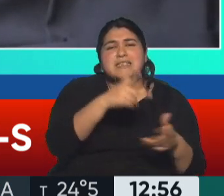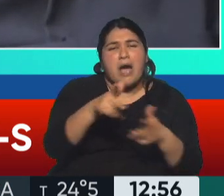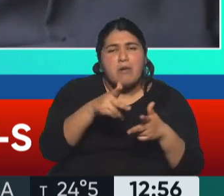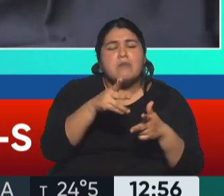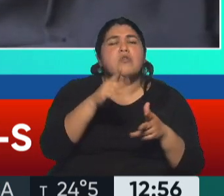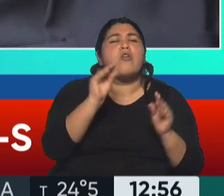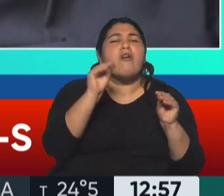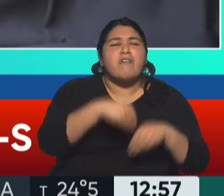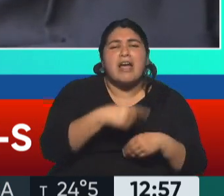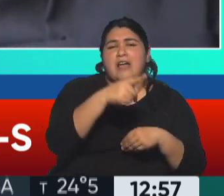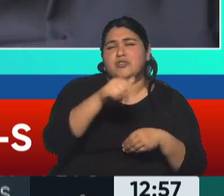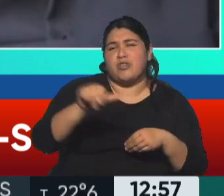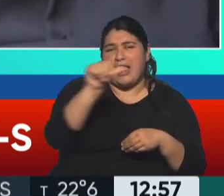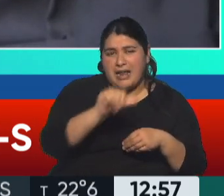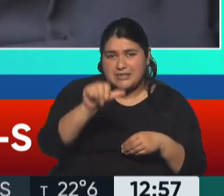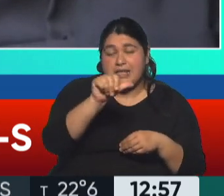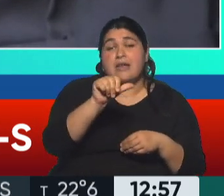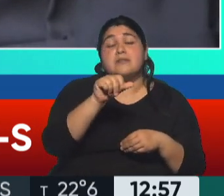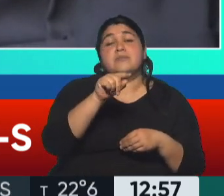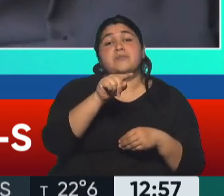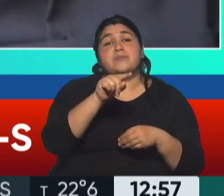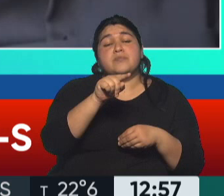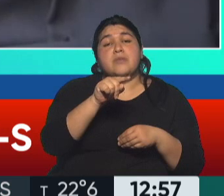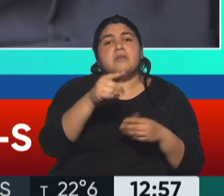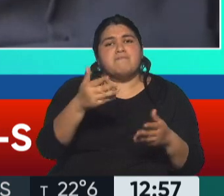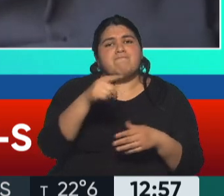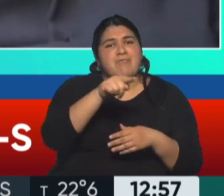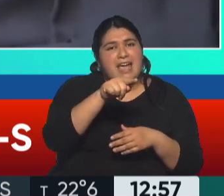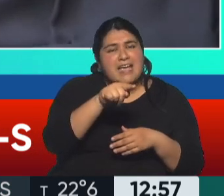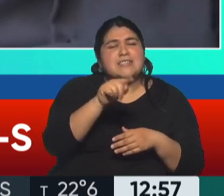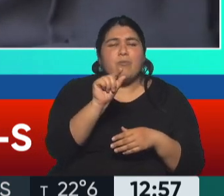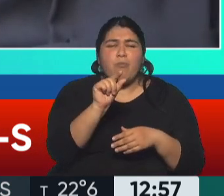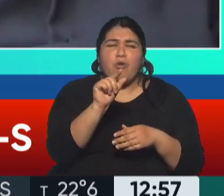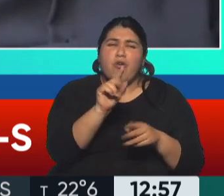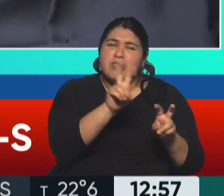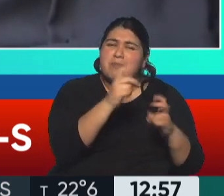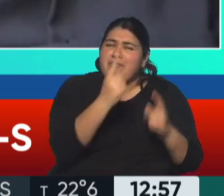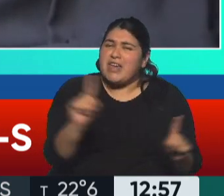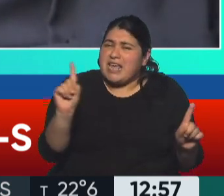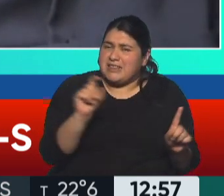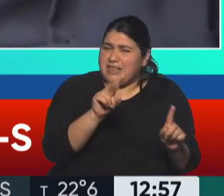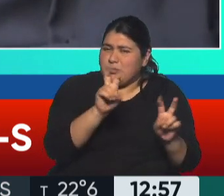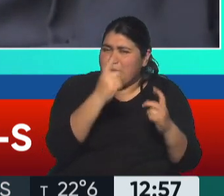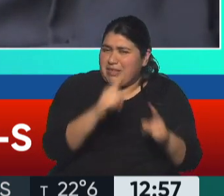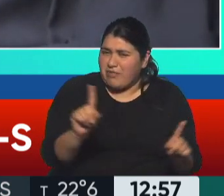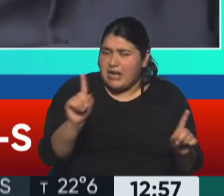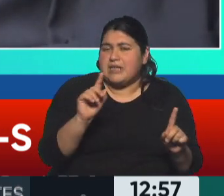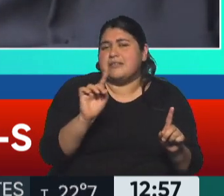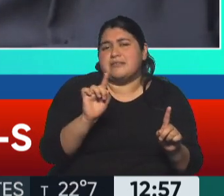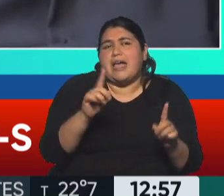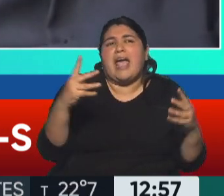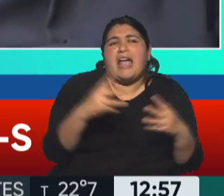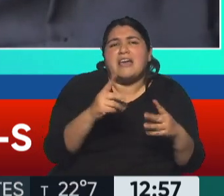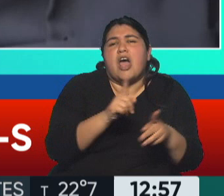fracaso de Afganistán, que es un poco diferente, ese tema es un poco diferente, no es apenas la guerra